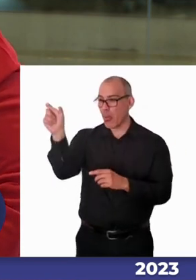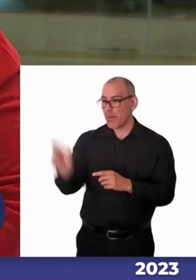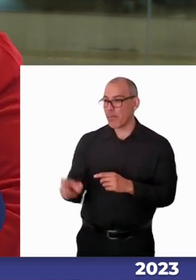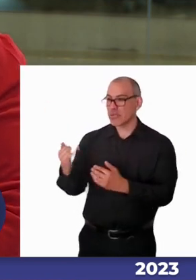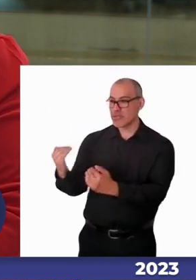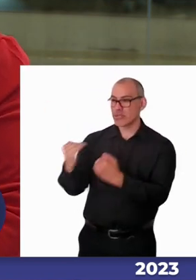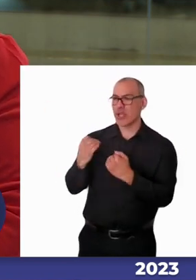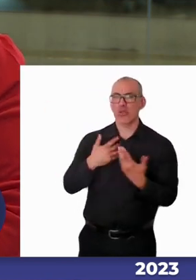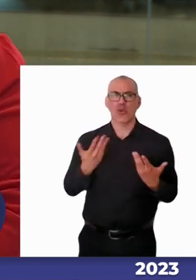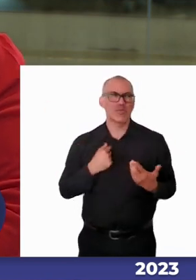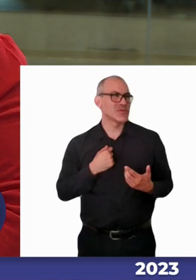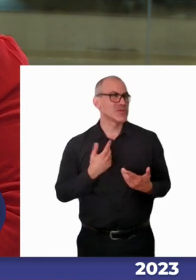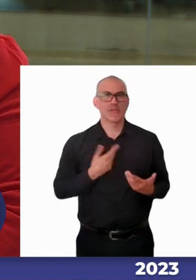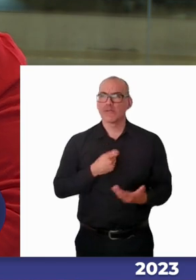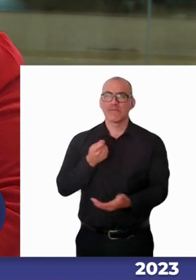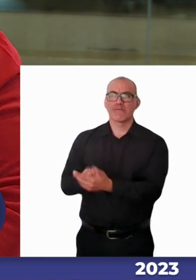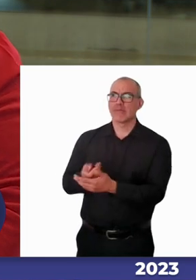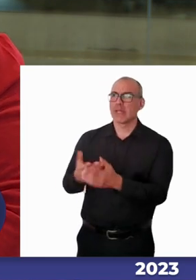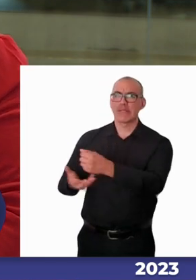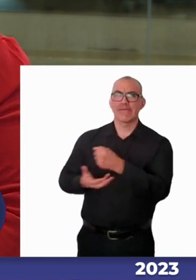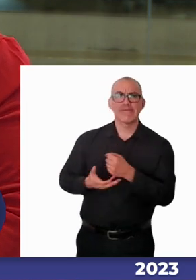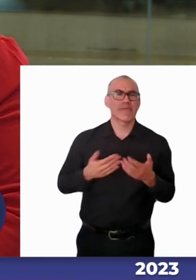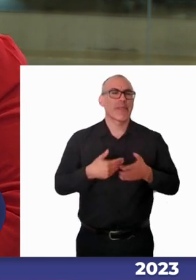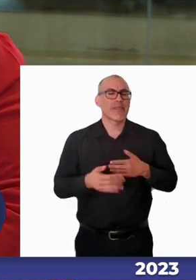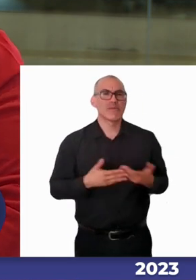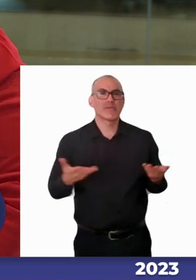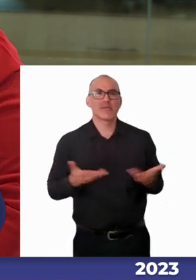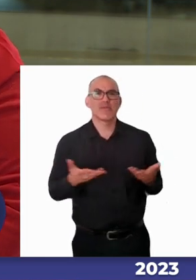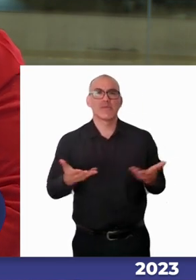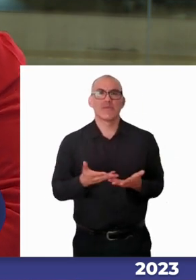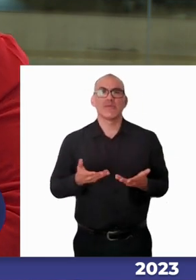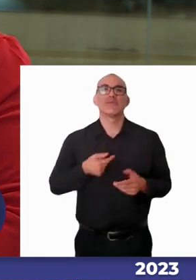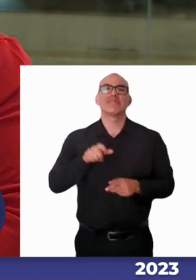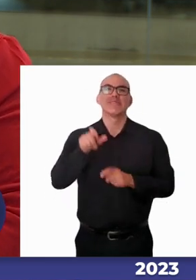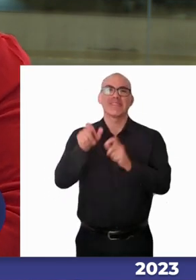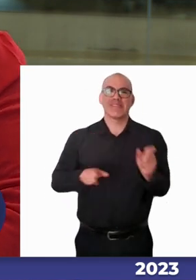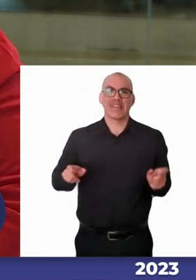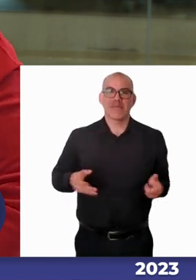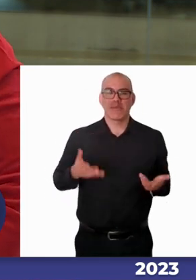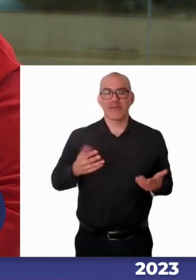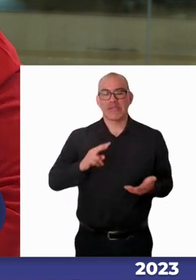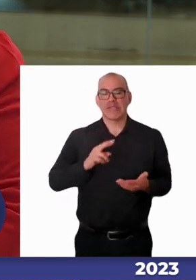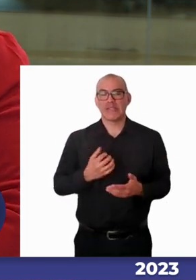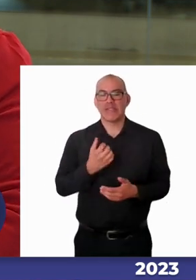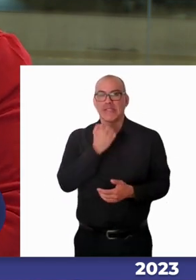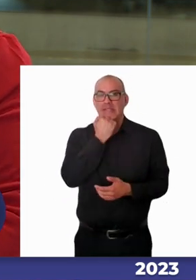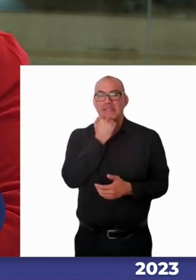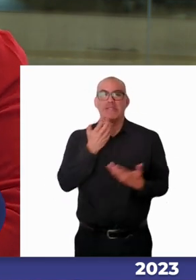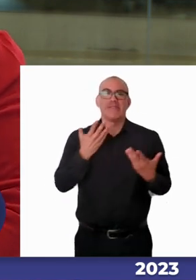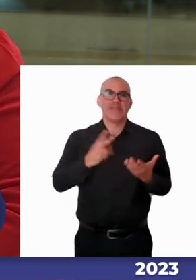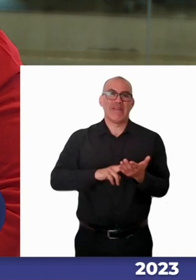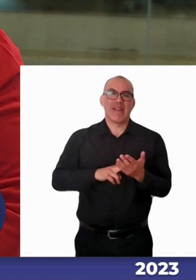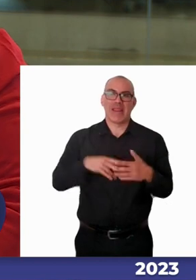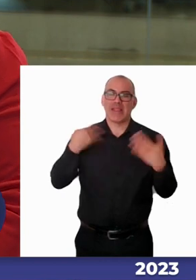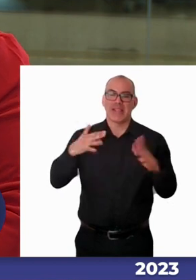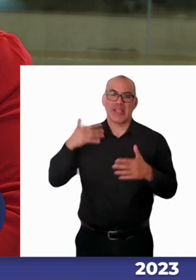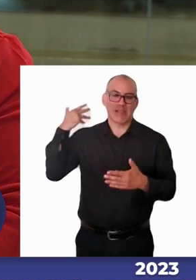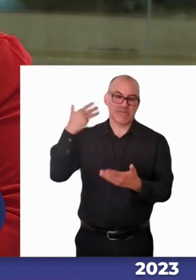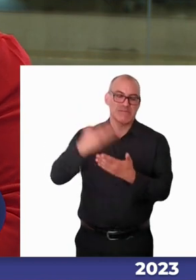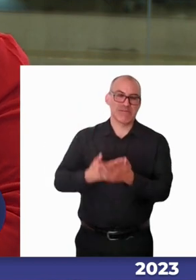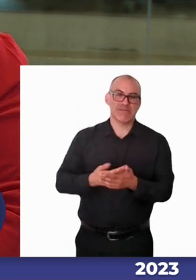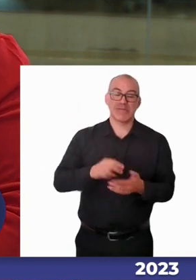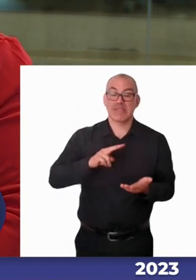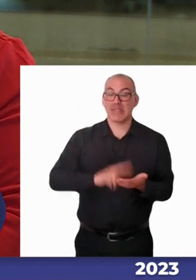cómo se financia y es así como las personas, claro, ven, chuta, llevo tanto tiempo, tengo estas barreras,